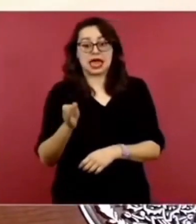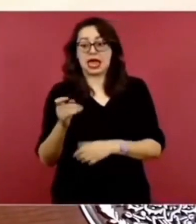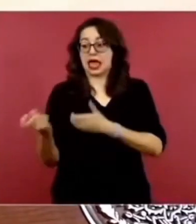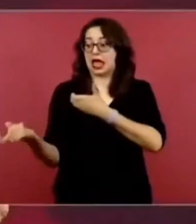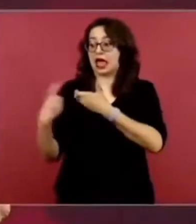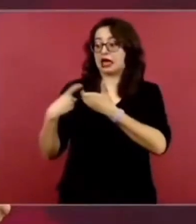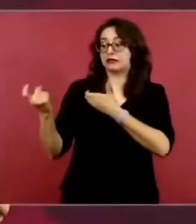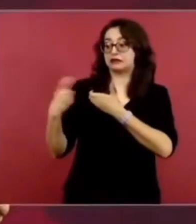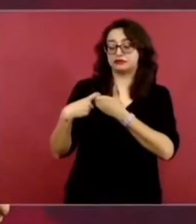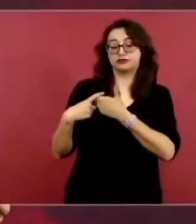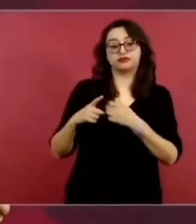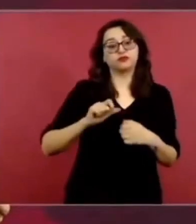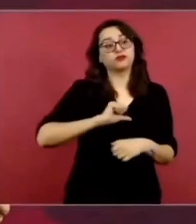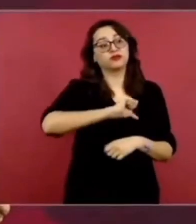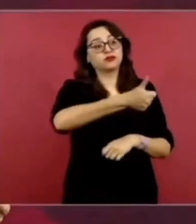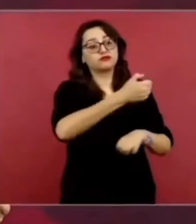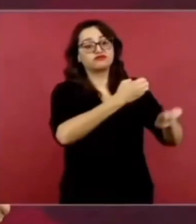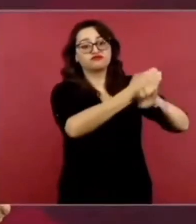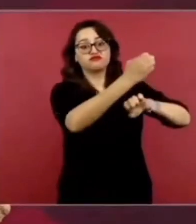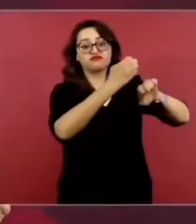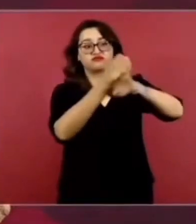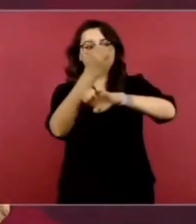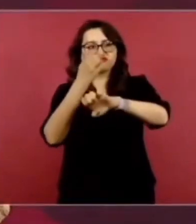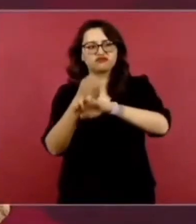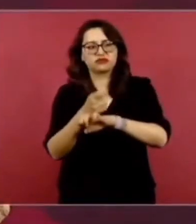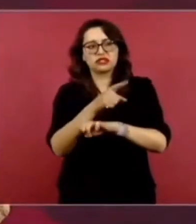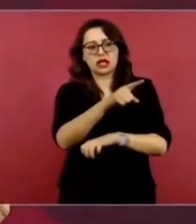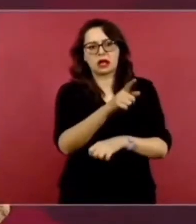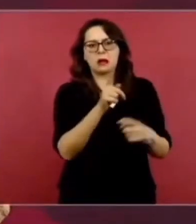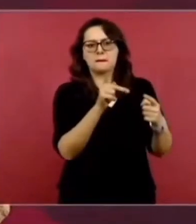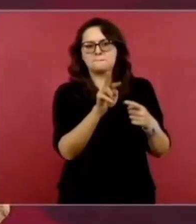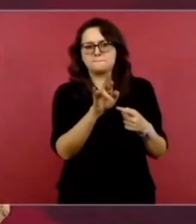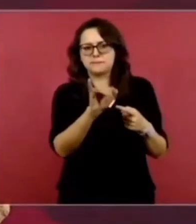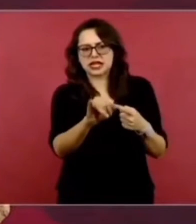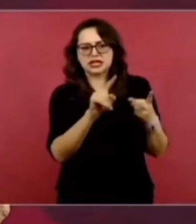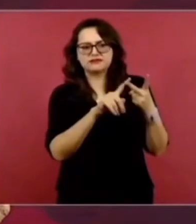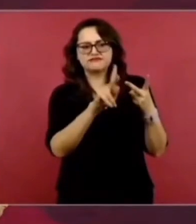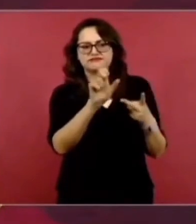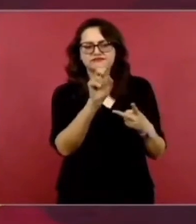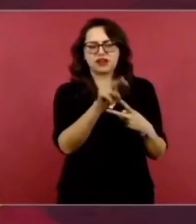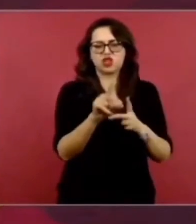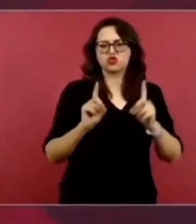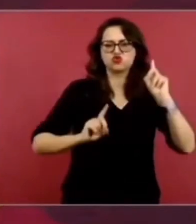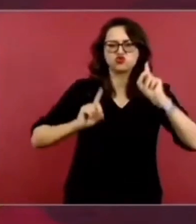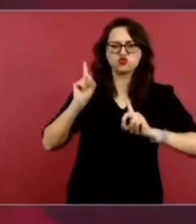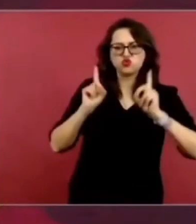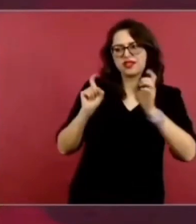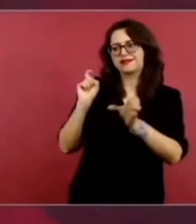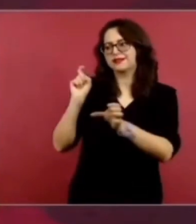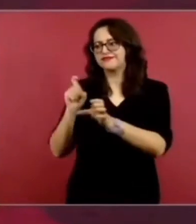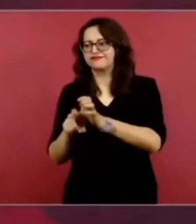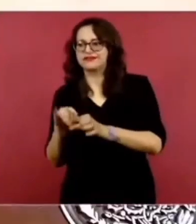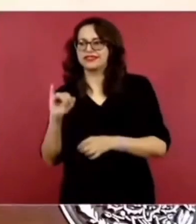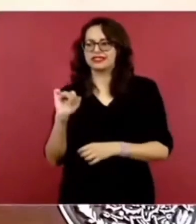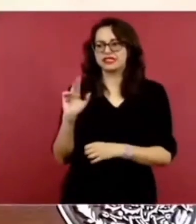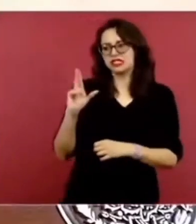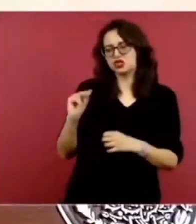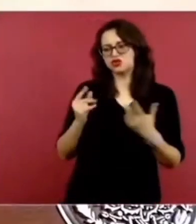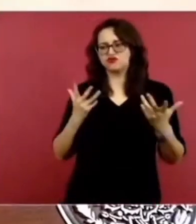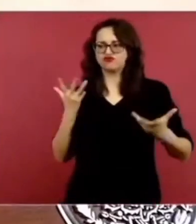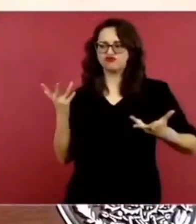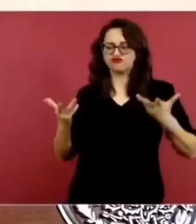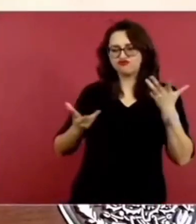gobiernos del PRI y del PAN, que están pensándolo y que ojalá y se